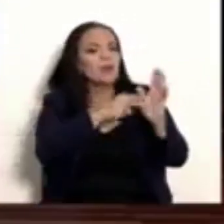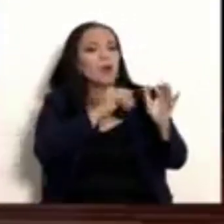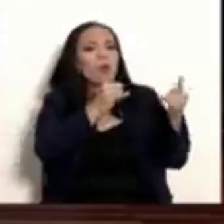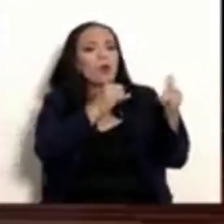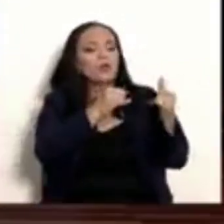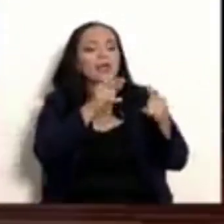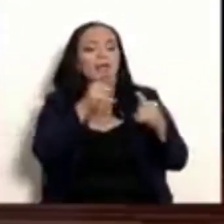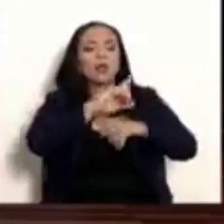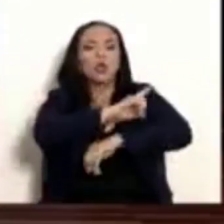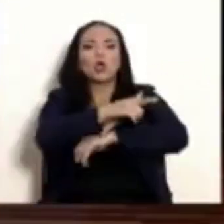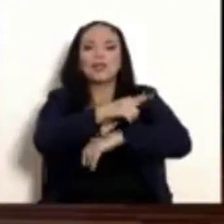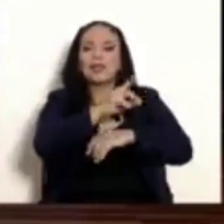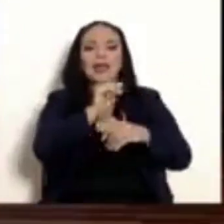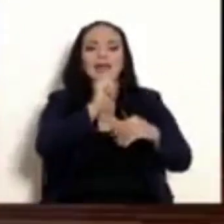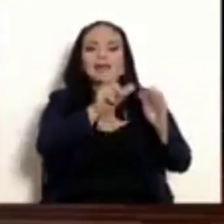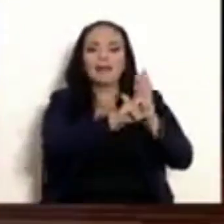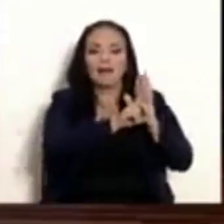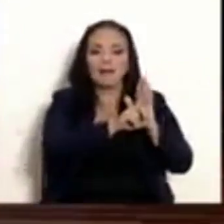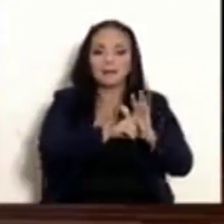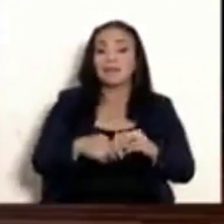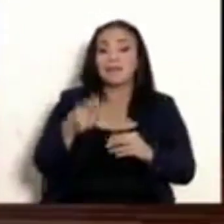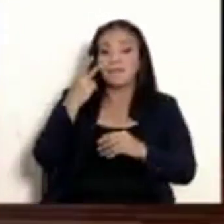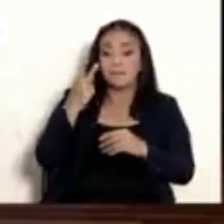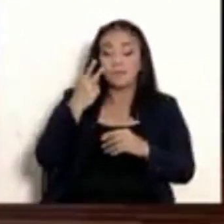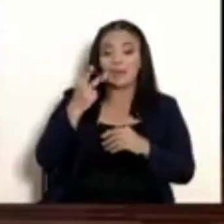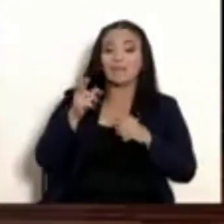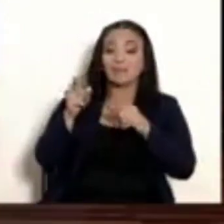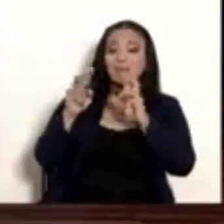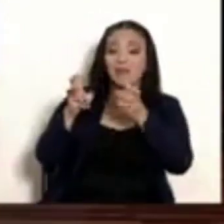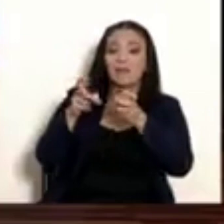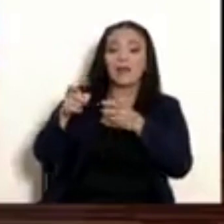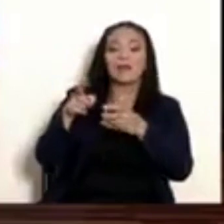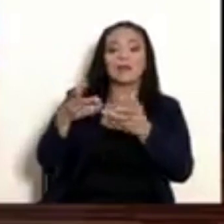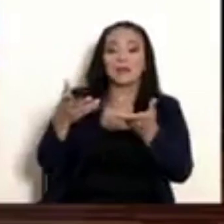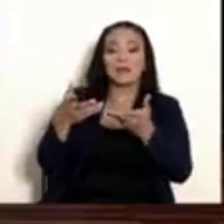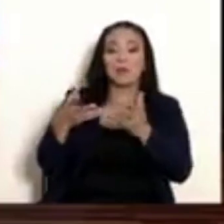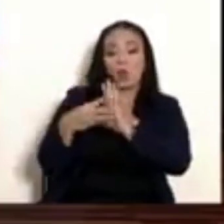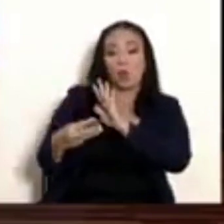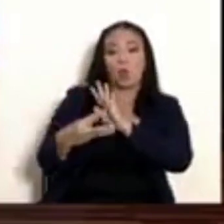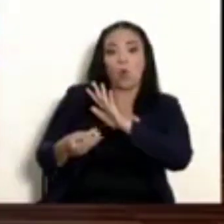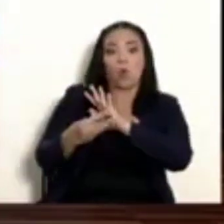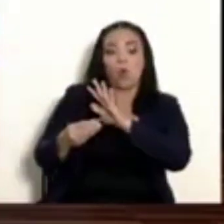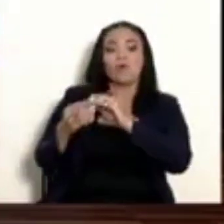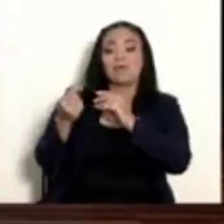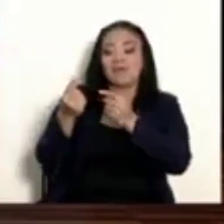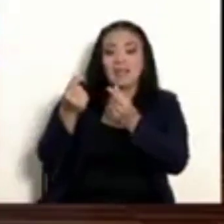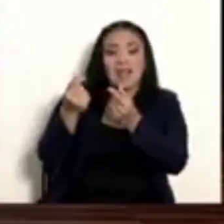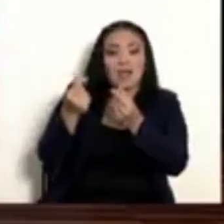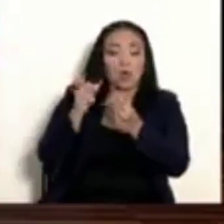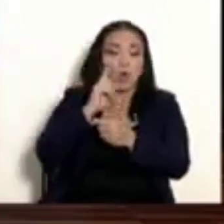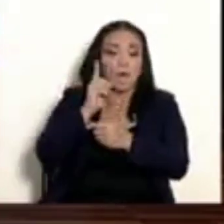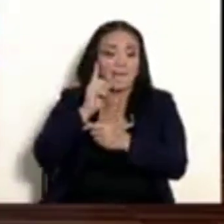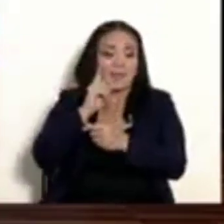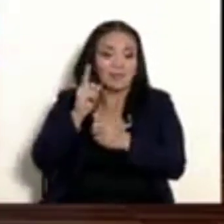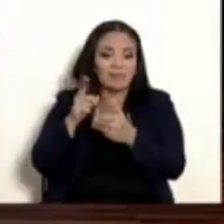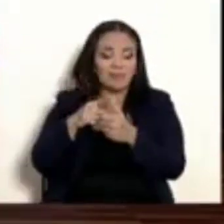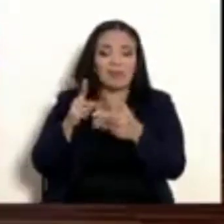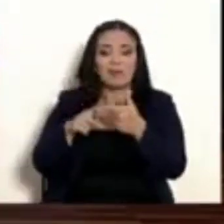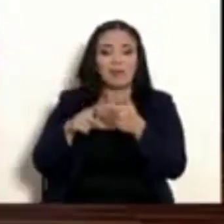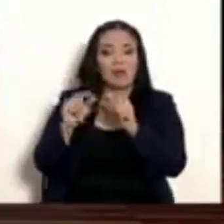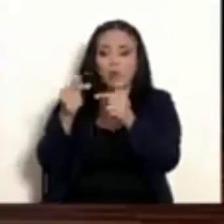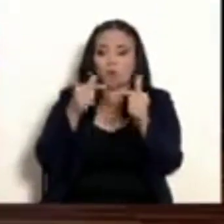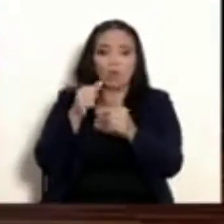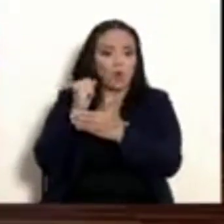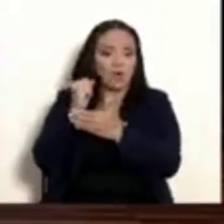Exactamente, entonces se archivó. Ahí el tema es lavado de dinero para el crimen